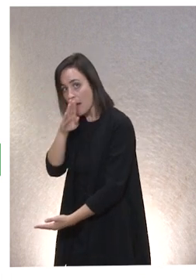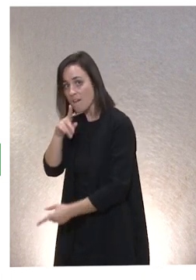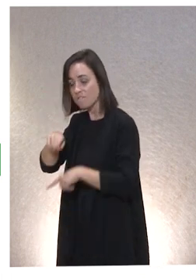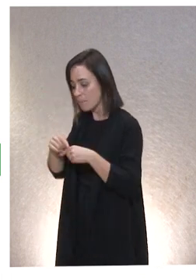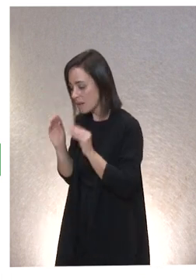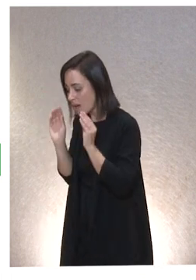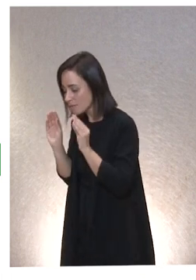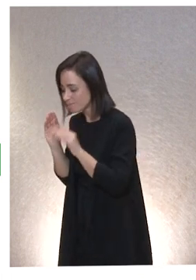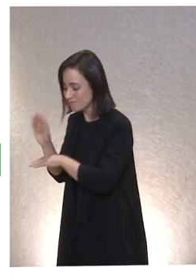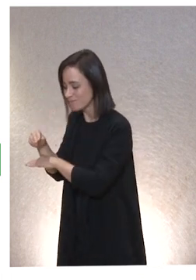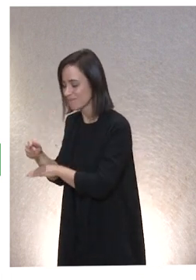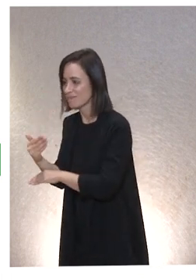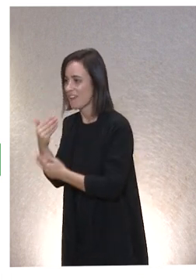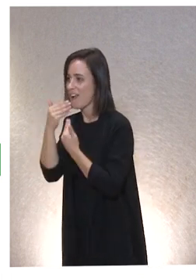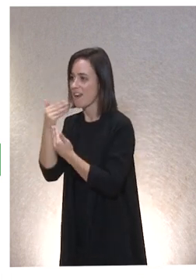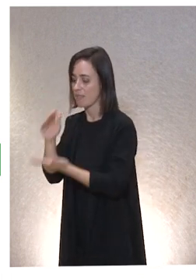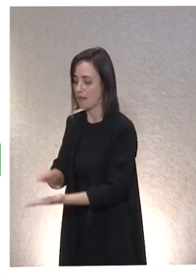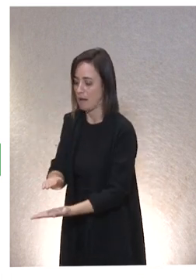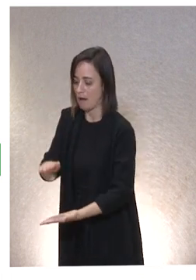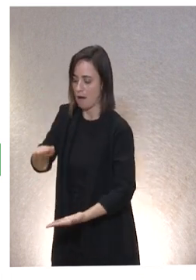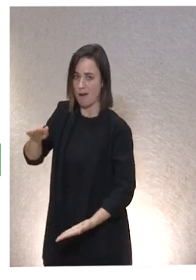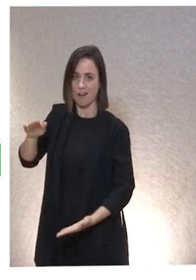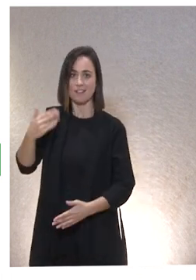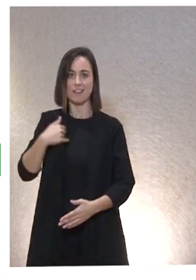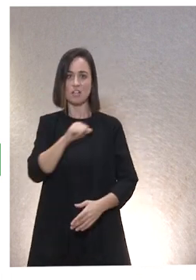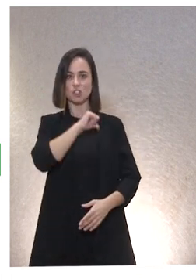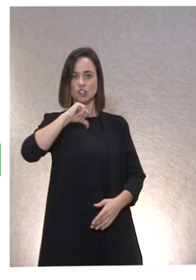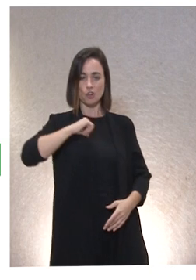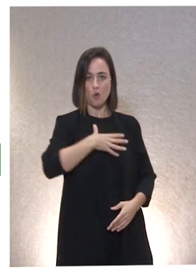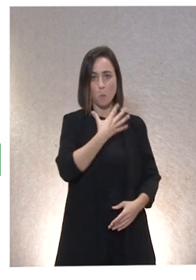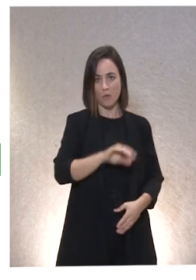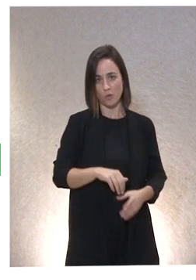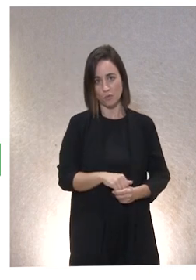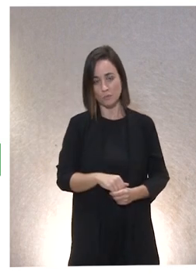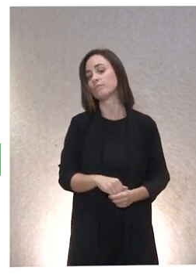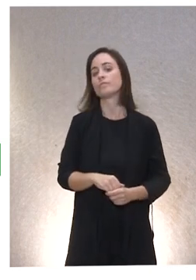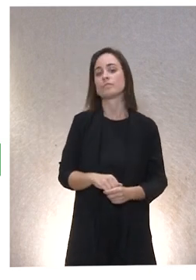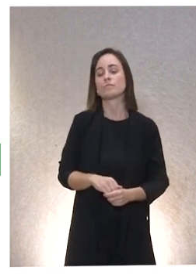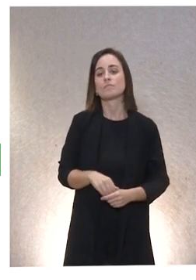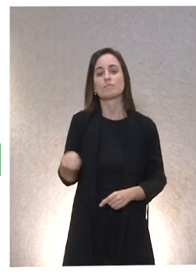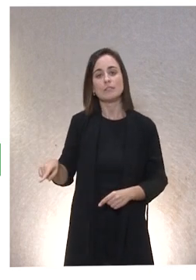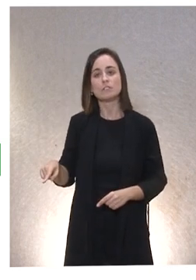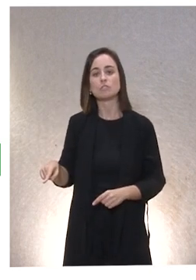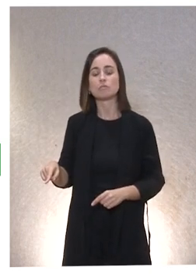Ya veis que todo se enlaza constantemente y verlo esto sería realmente importante.